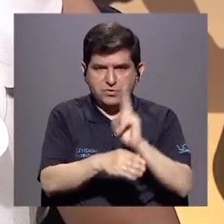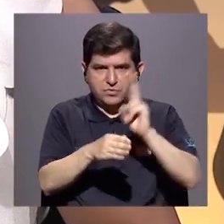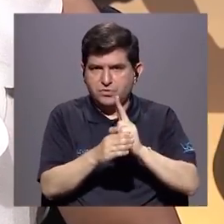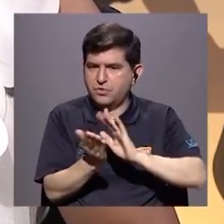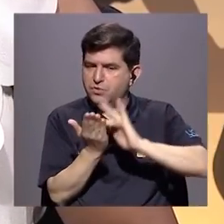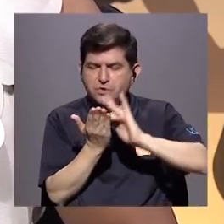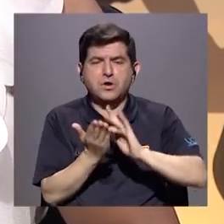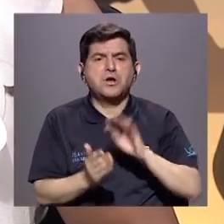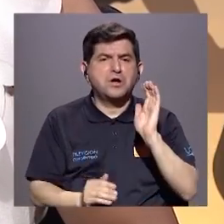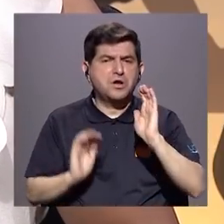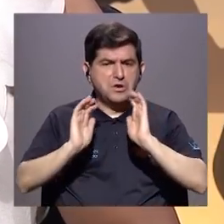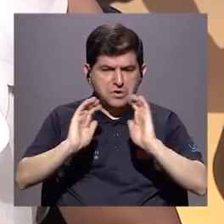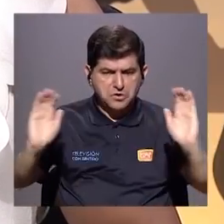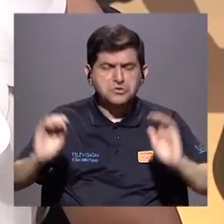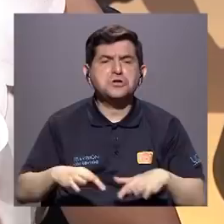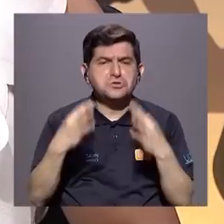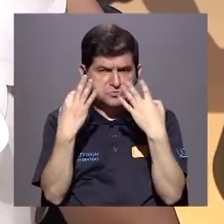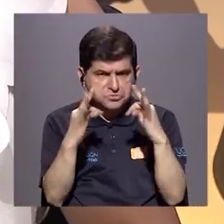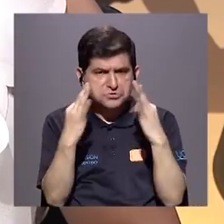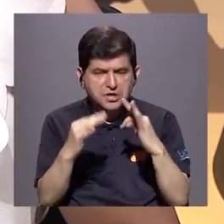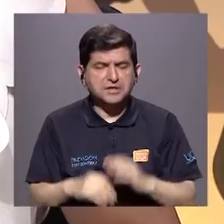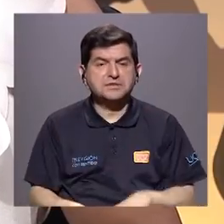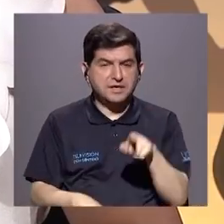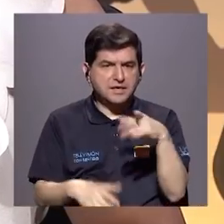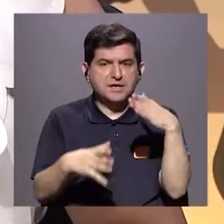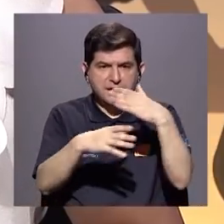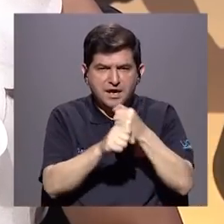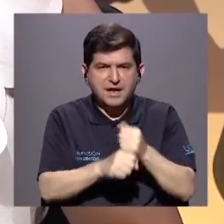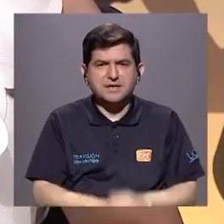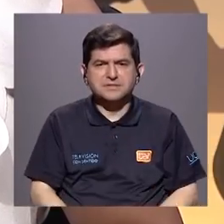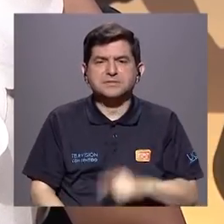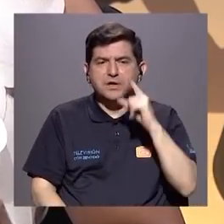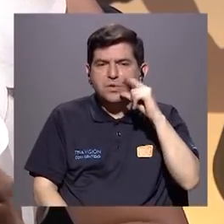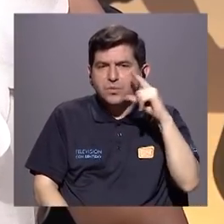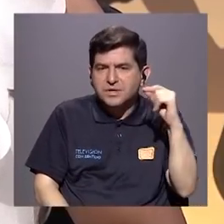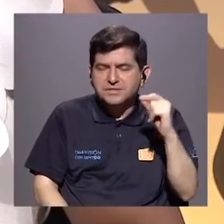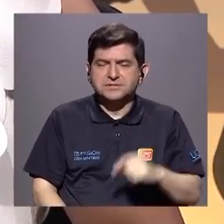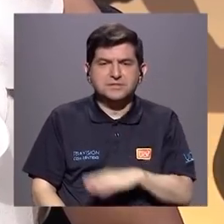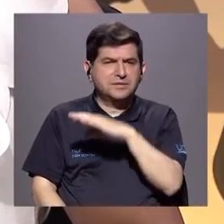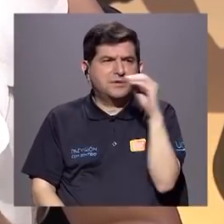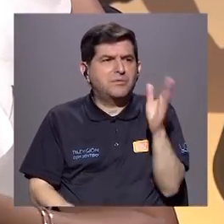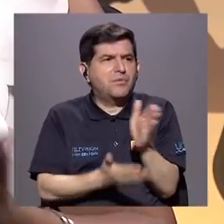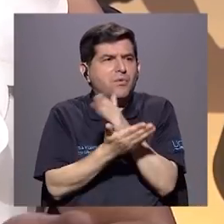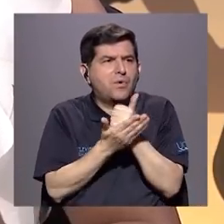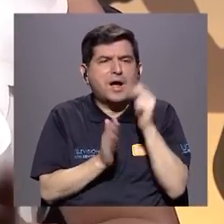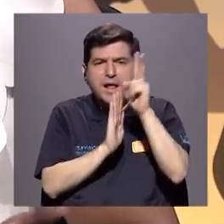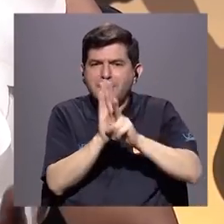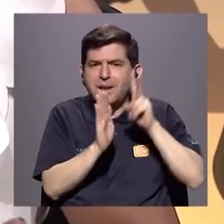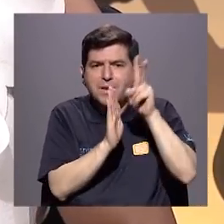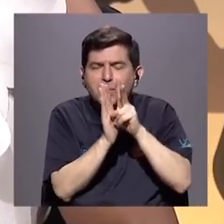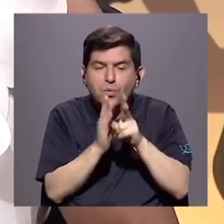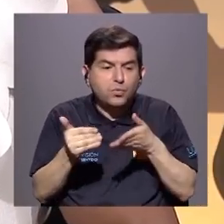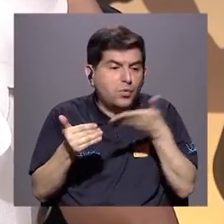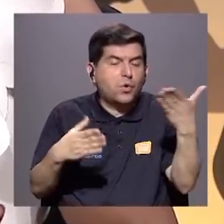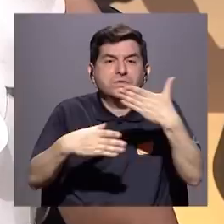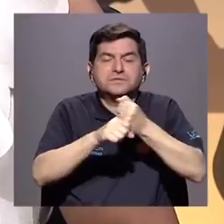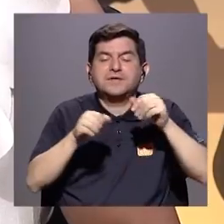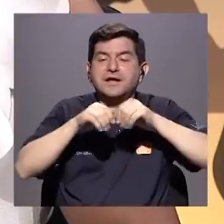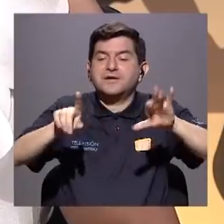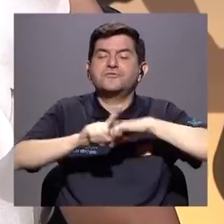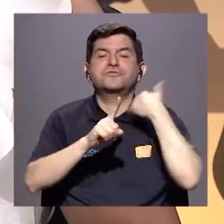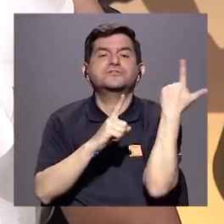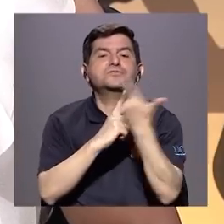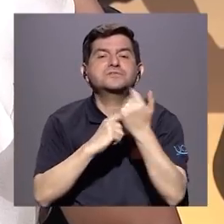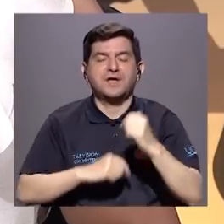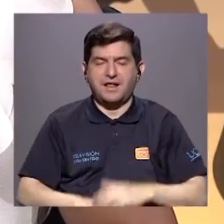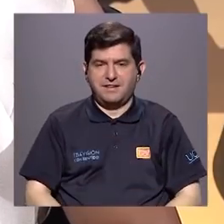utilizar el celular, los chiquillos se la juegan. Y entonces ahí lo están haciendo, están poniéndose un WhatsApp, están mandándose algún video, haciendo alguna cosa en sus redes